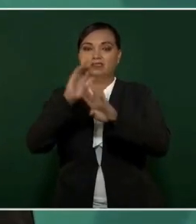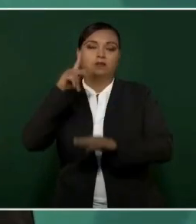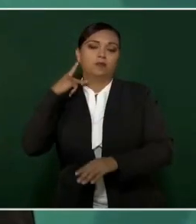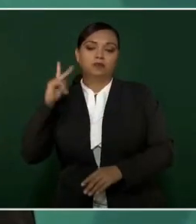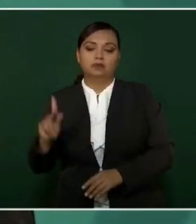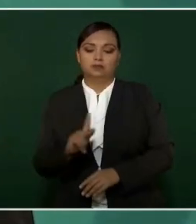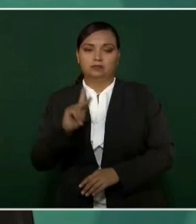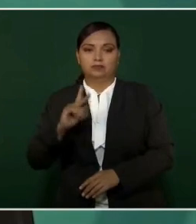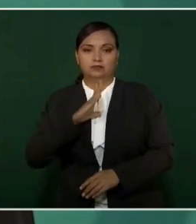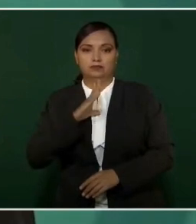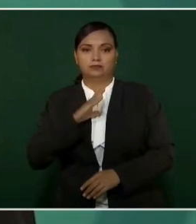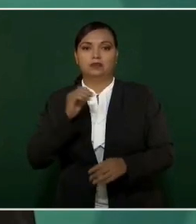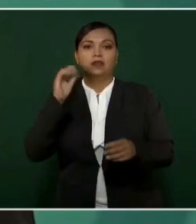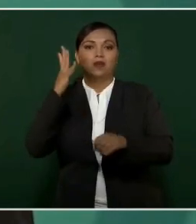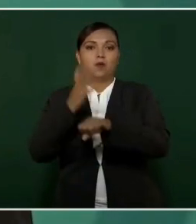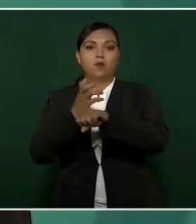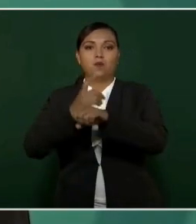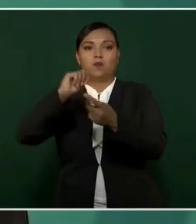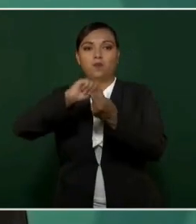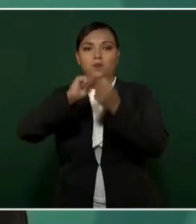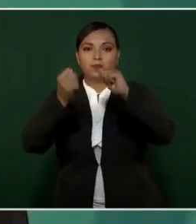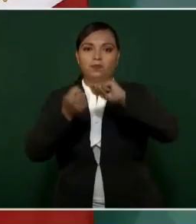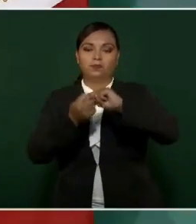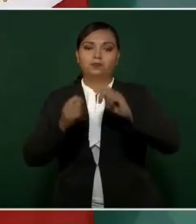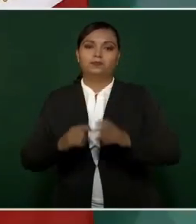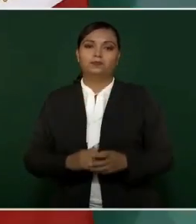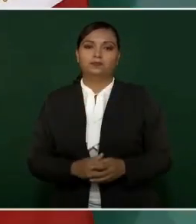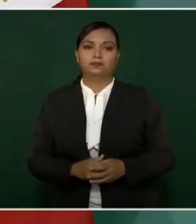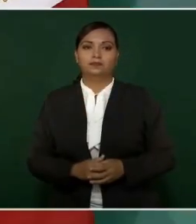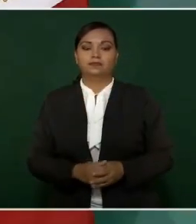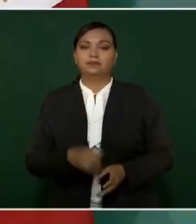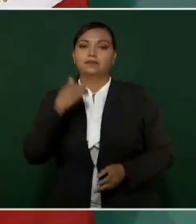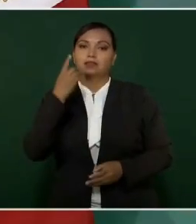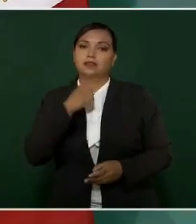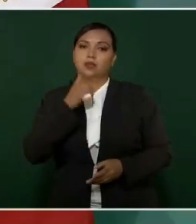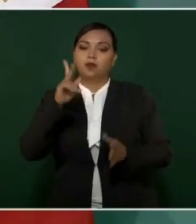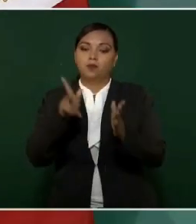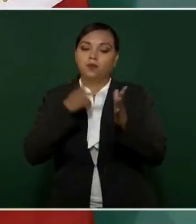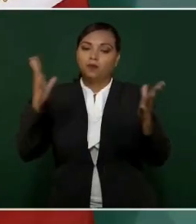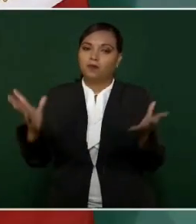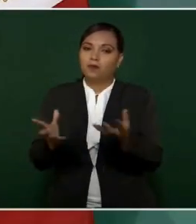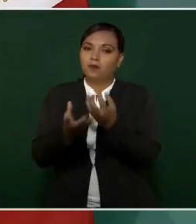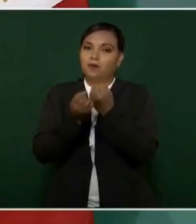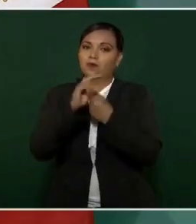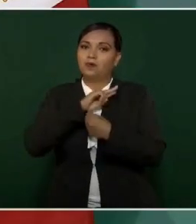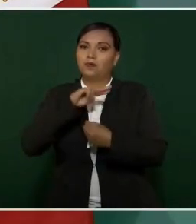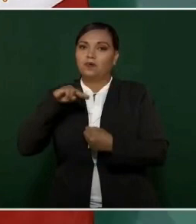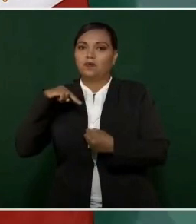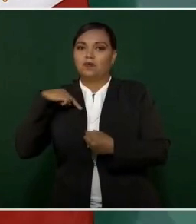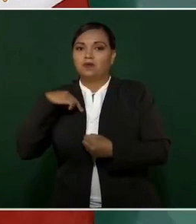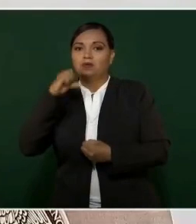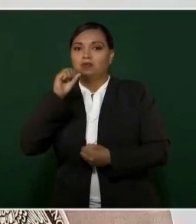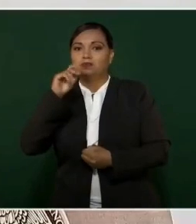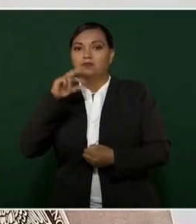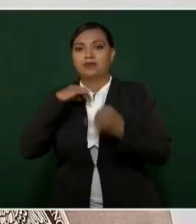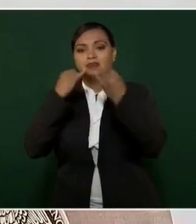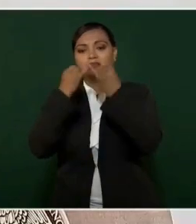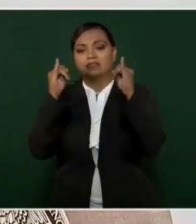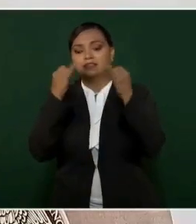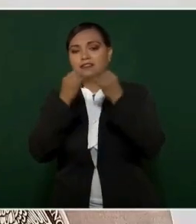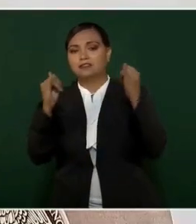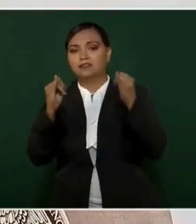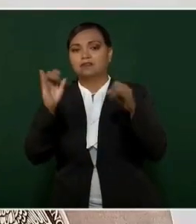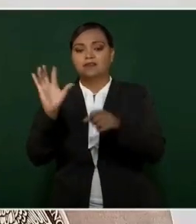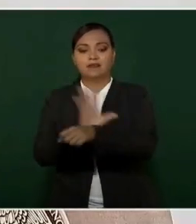públicas de la cuarta transformación. Votar por la recuperación de nuestra soberanía energética y el